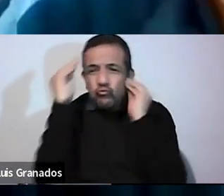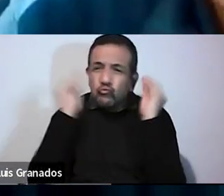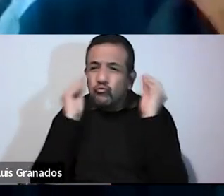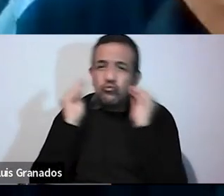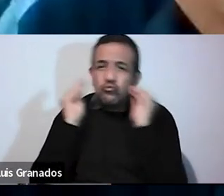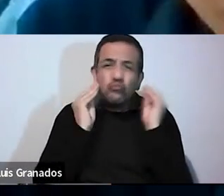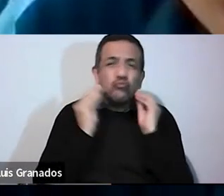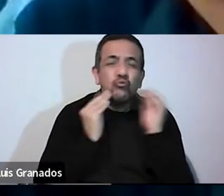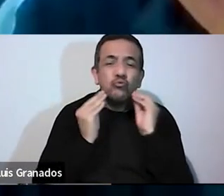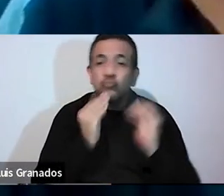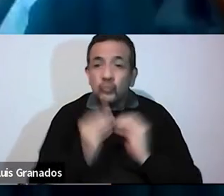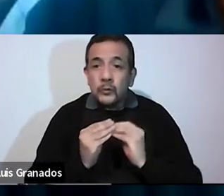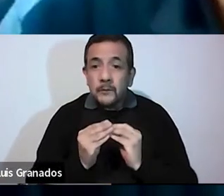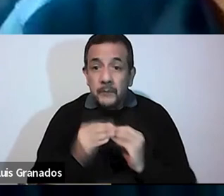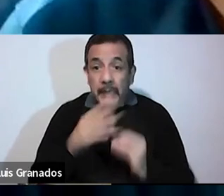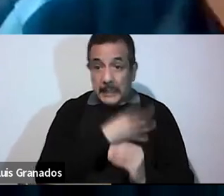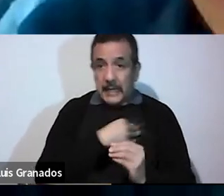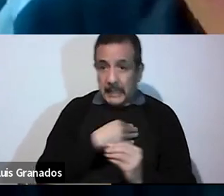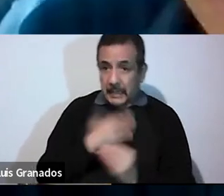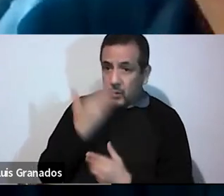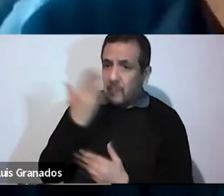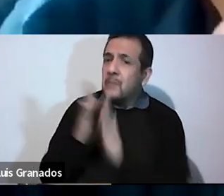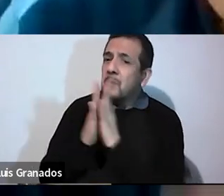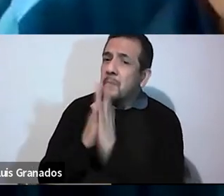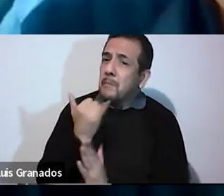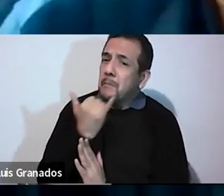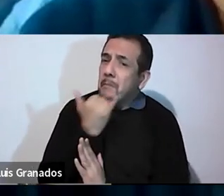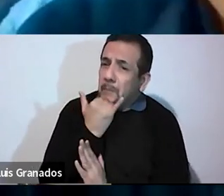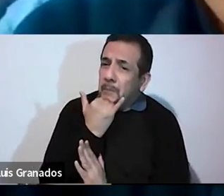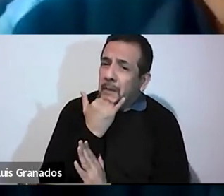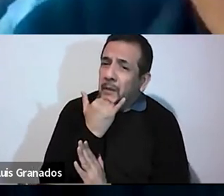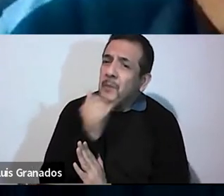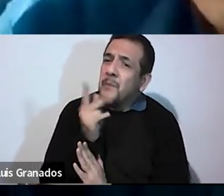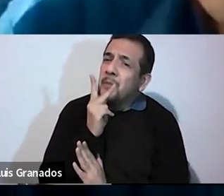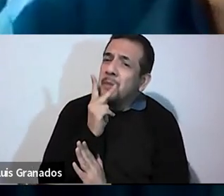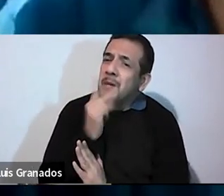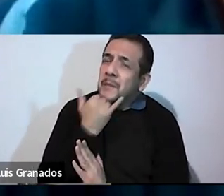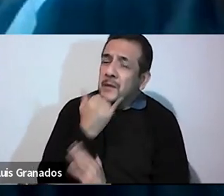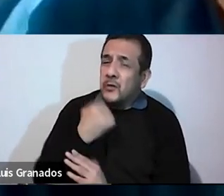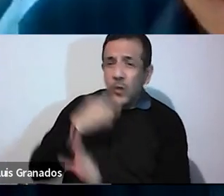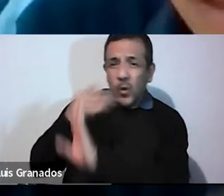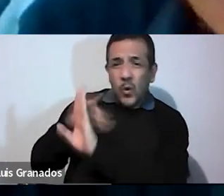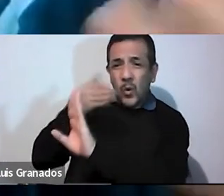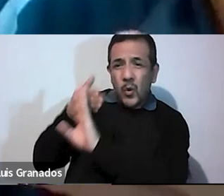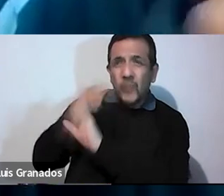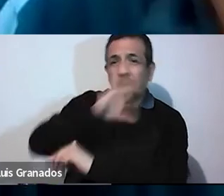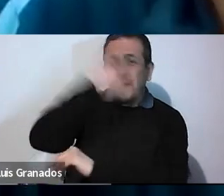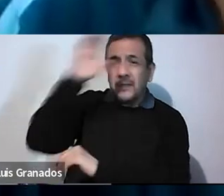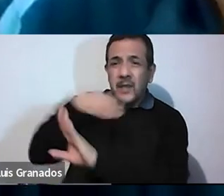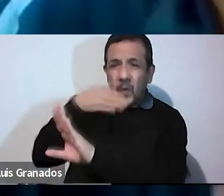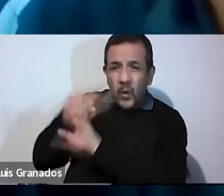Y ante el perdón que le pide el hijo por su conducta, ¿verdad?, ¿se acuerdan? hijo le dice, padre pecado contra el cielo y contra el cielo.